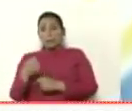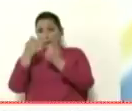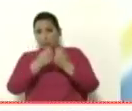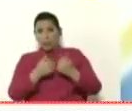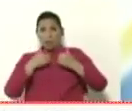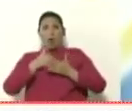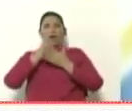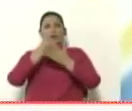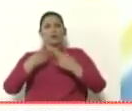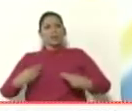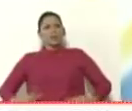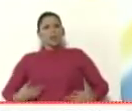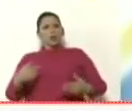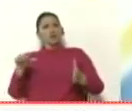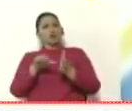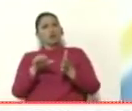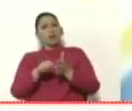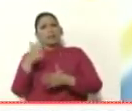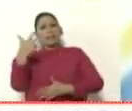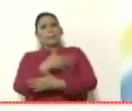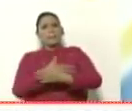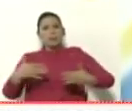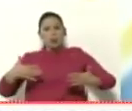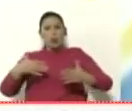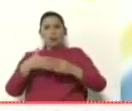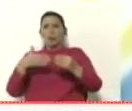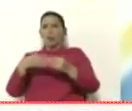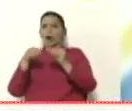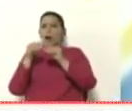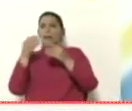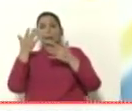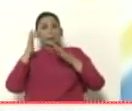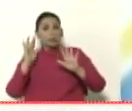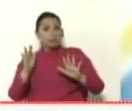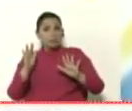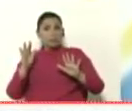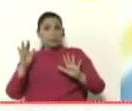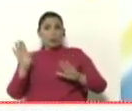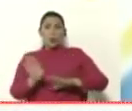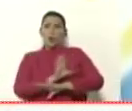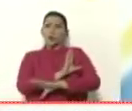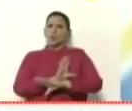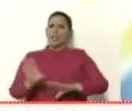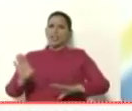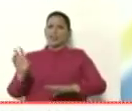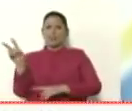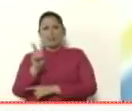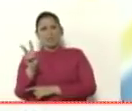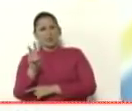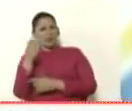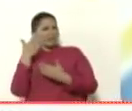donde están los 3 millones de dólares del llamado concierto Venezuela 8 donde está